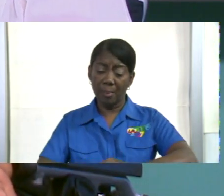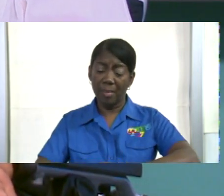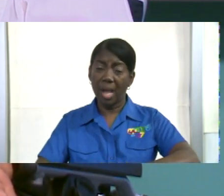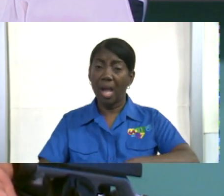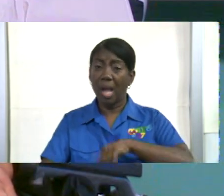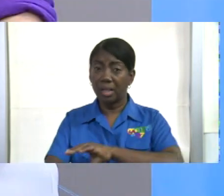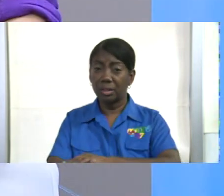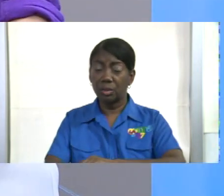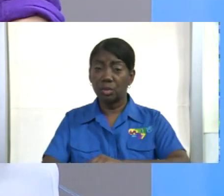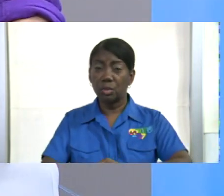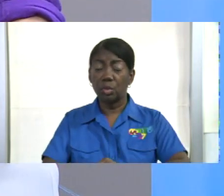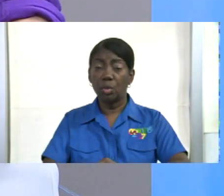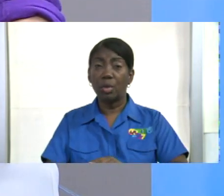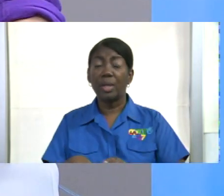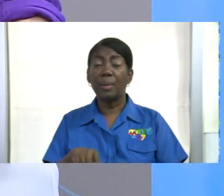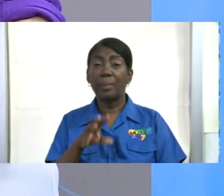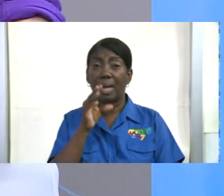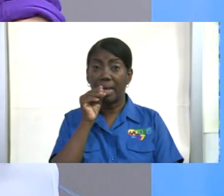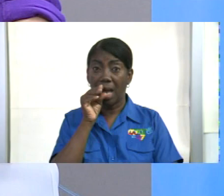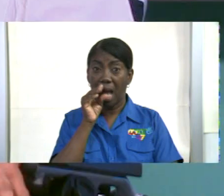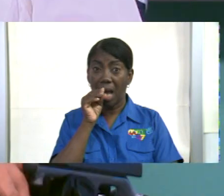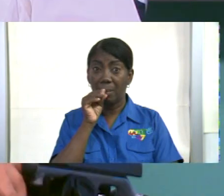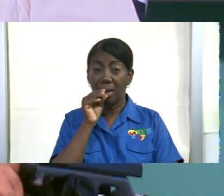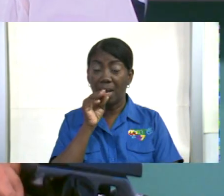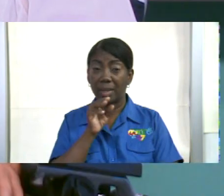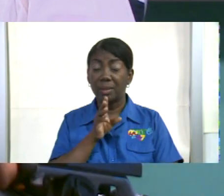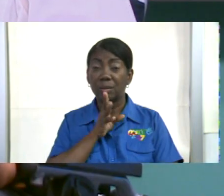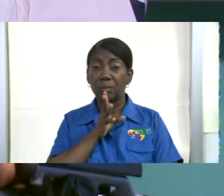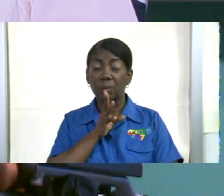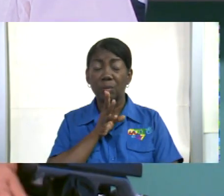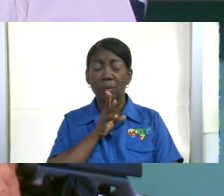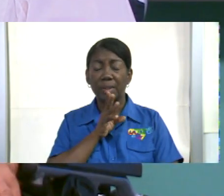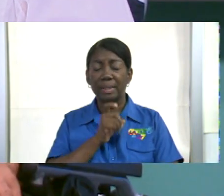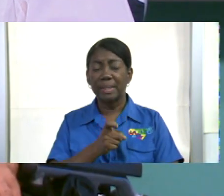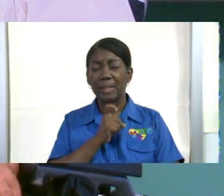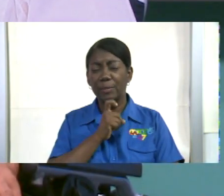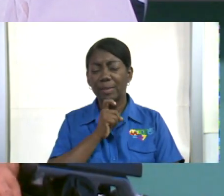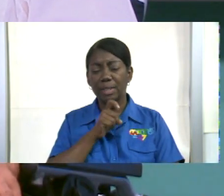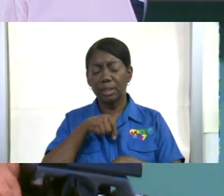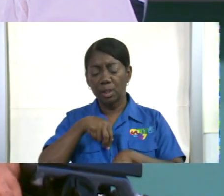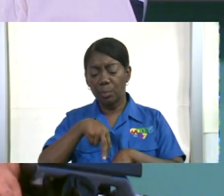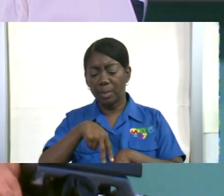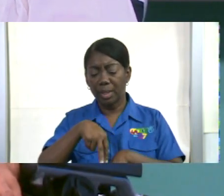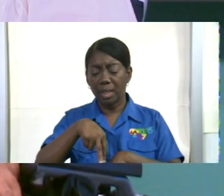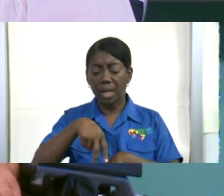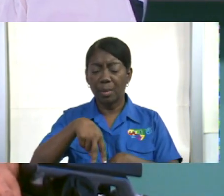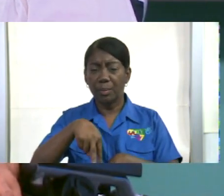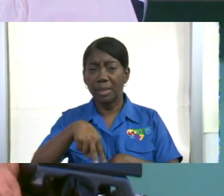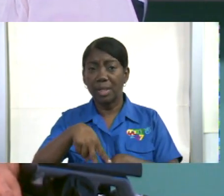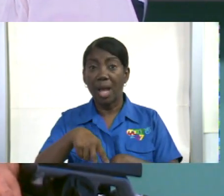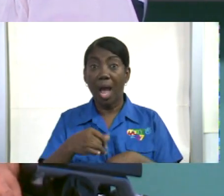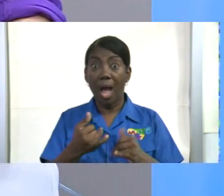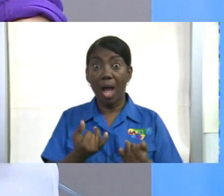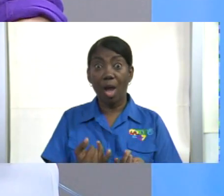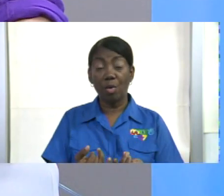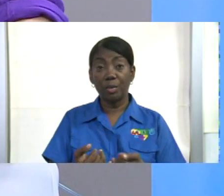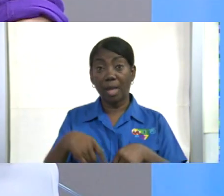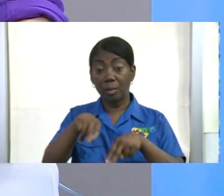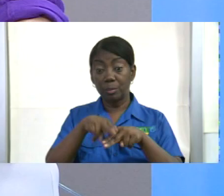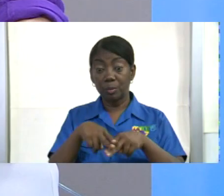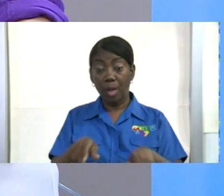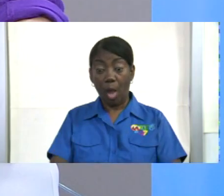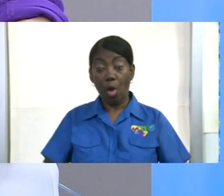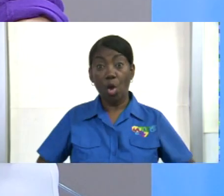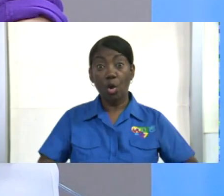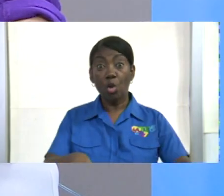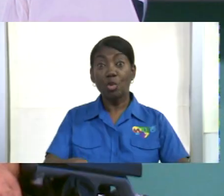sí. No camino tampoco. Bueno, ahora camina de otra manera. Ahora caminamos sobre